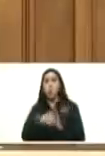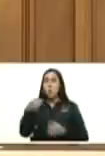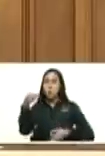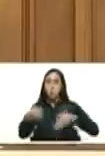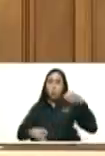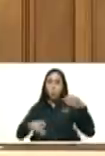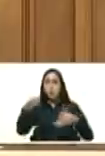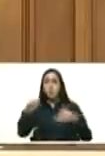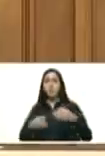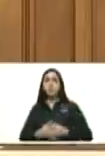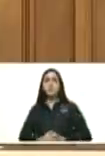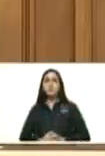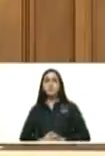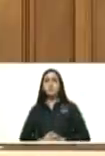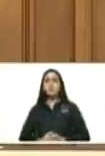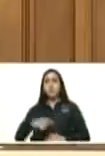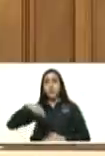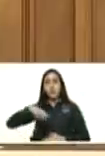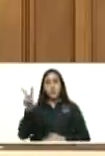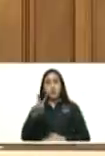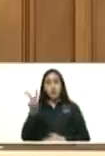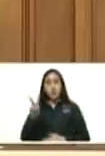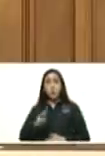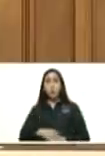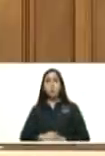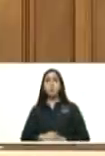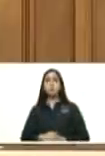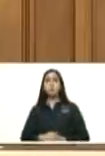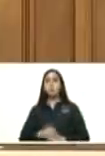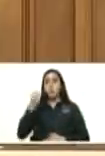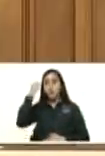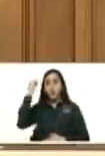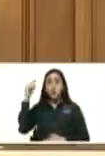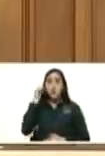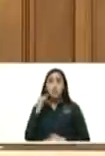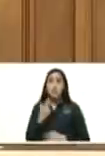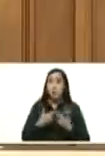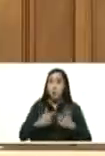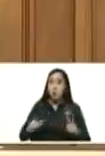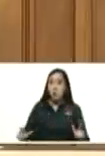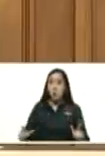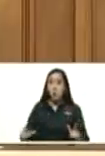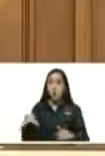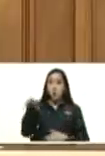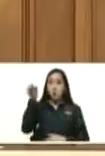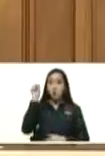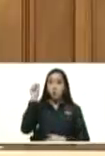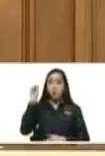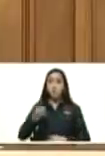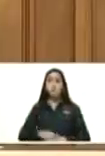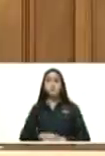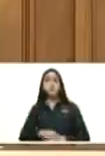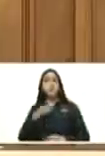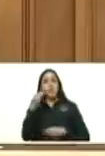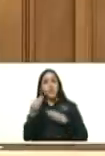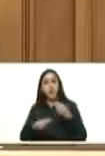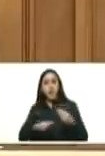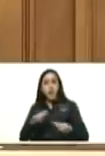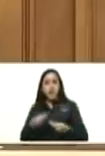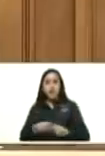en Venezuela se tomó de la idea del libertador Simón Bolívar la creación